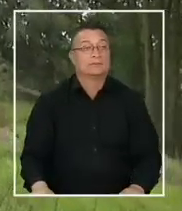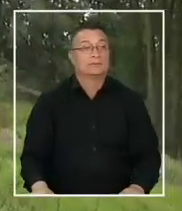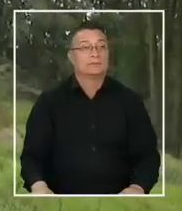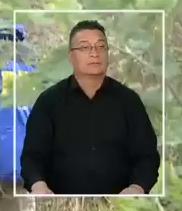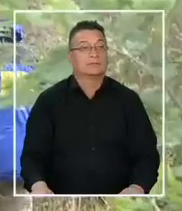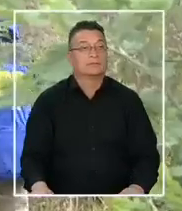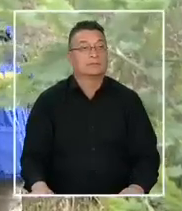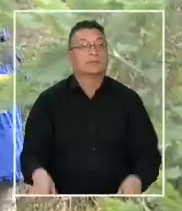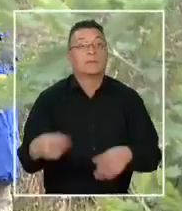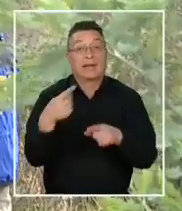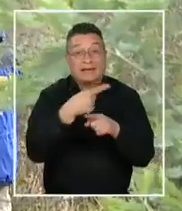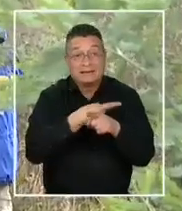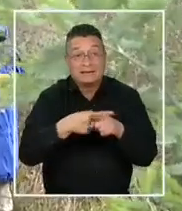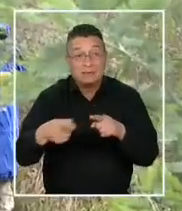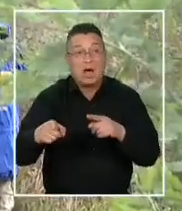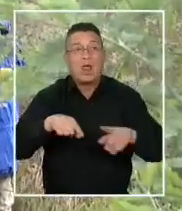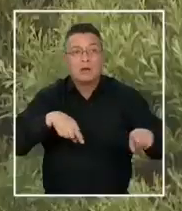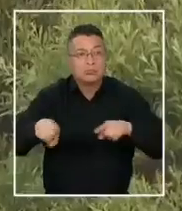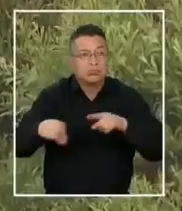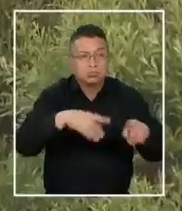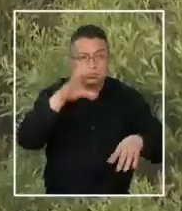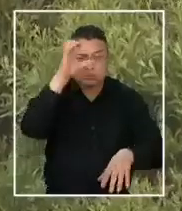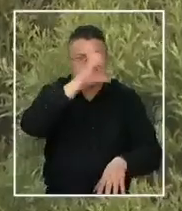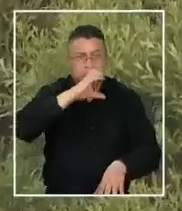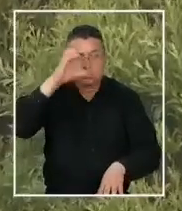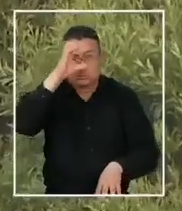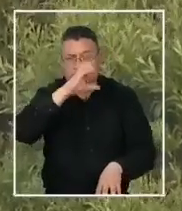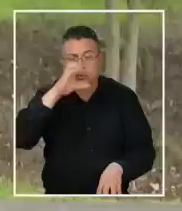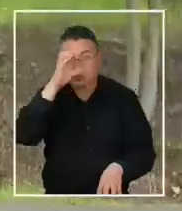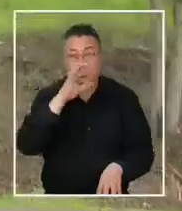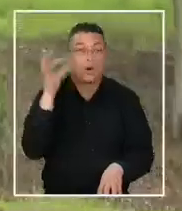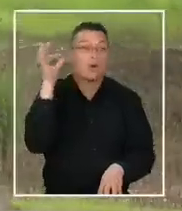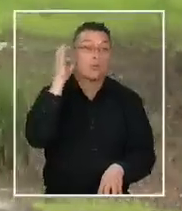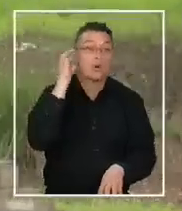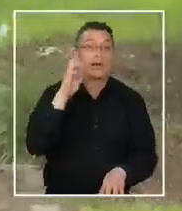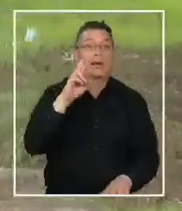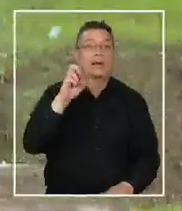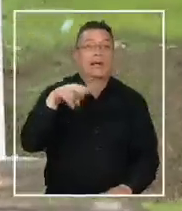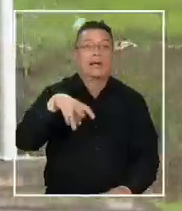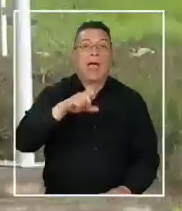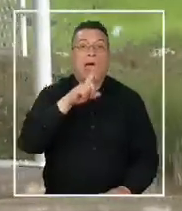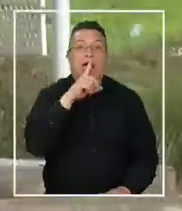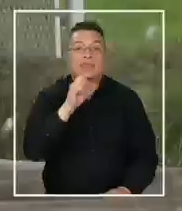Fueron semanas de movilizaciones y de intensa búsqueda para dar con el paradero de Renata.